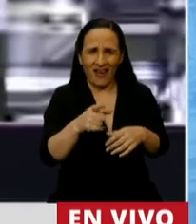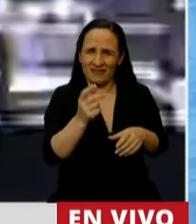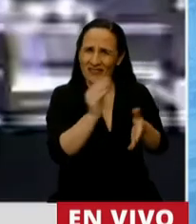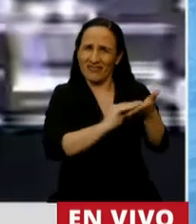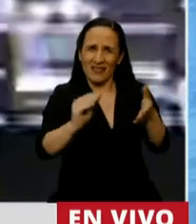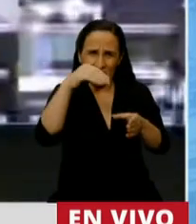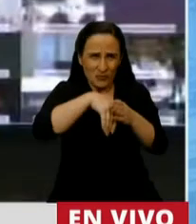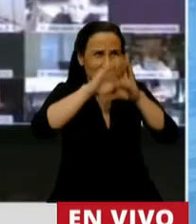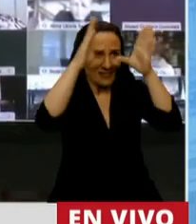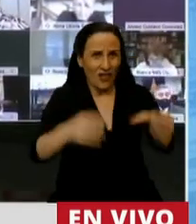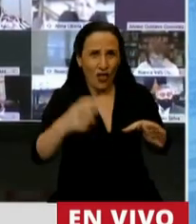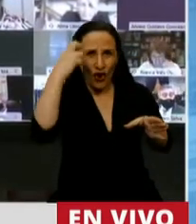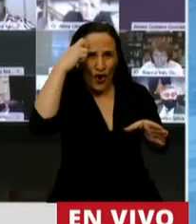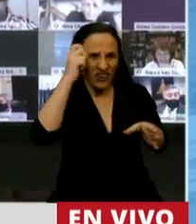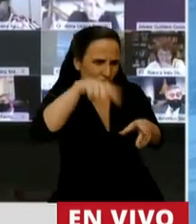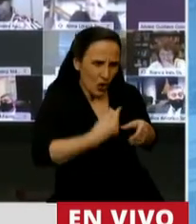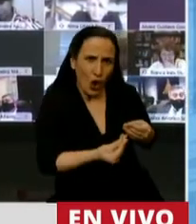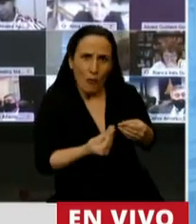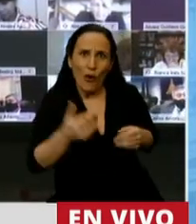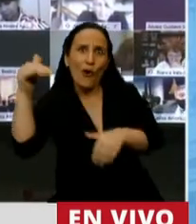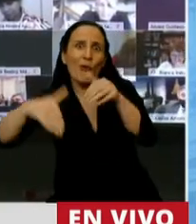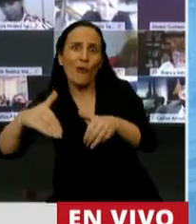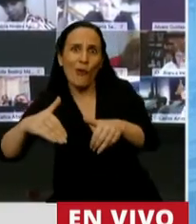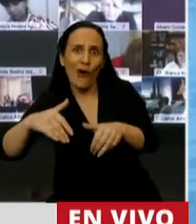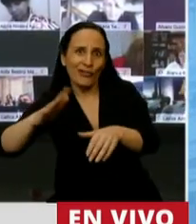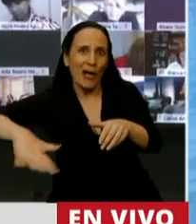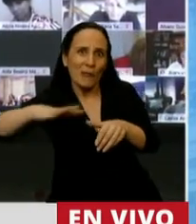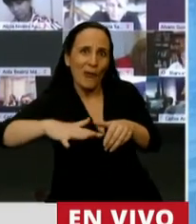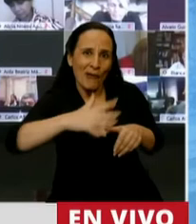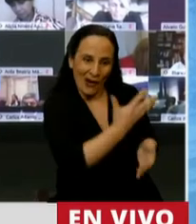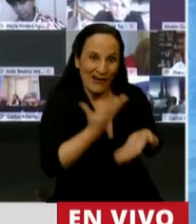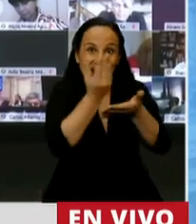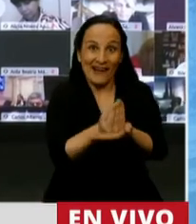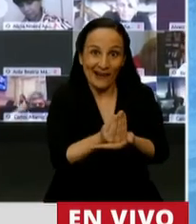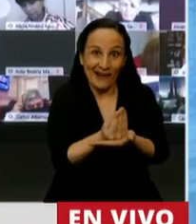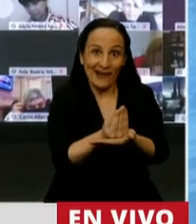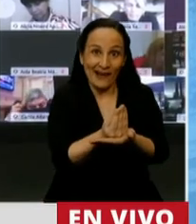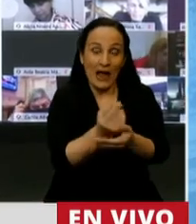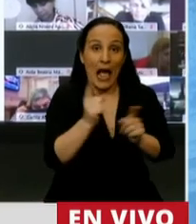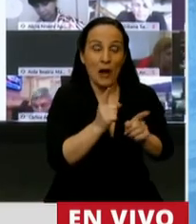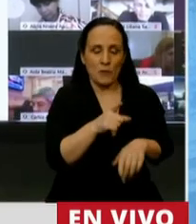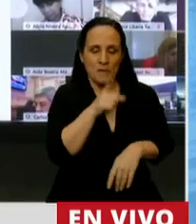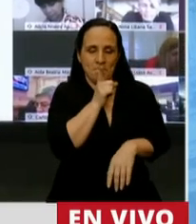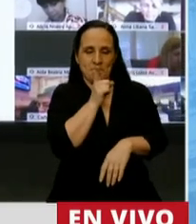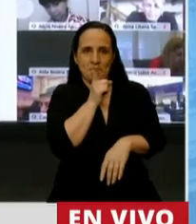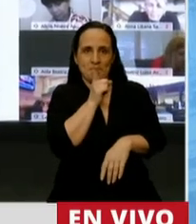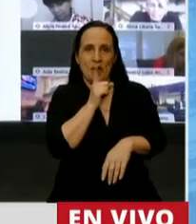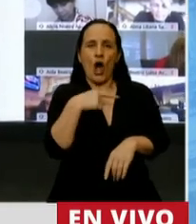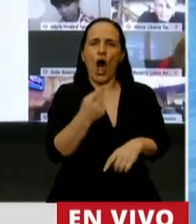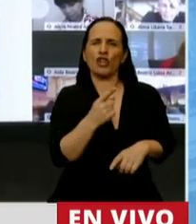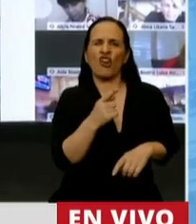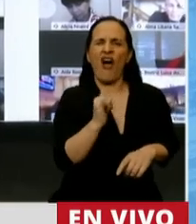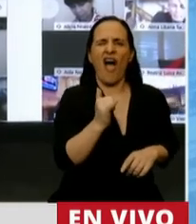Congreso, en donde hemos sido elegidos constitucionalmente, algunos, por omisión y otros justificando, se